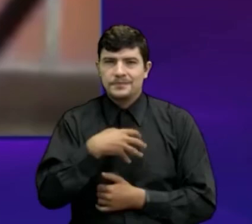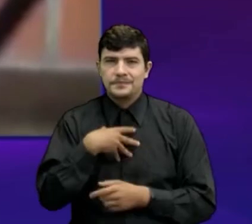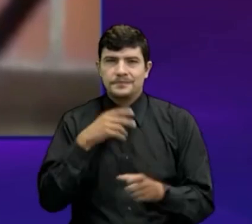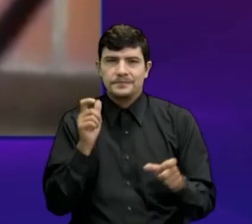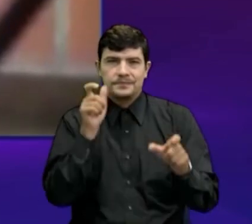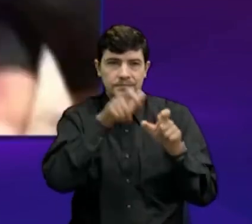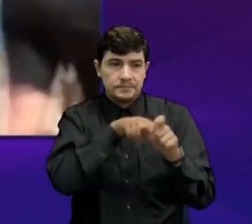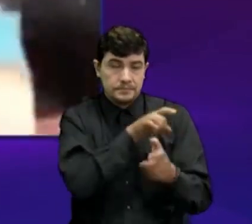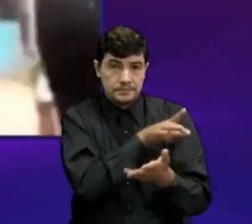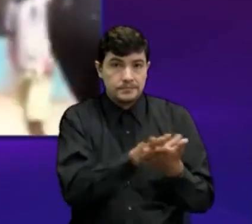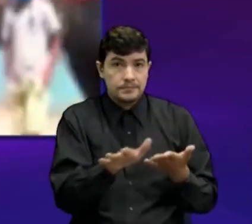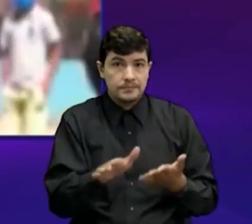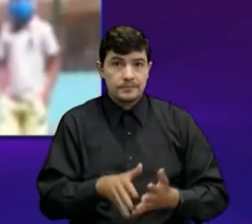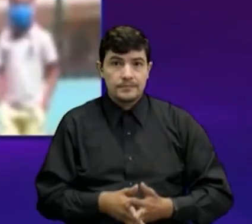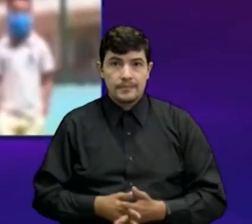totalmente gratuita.